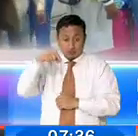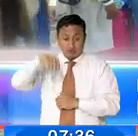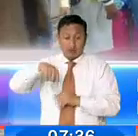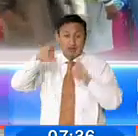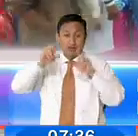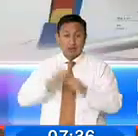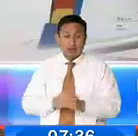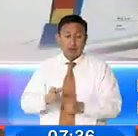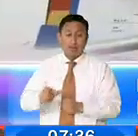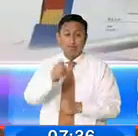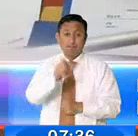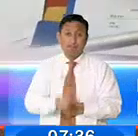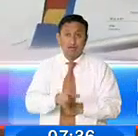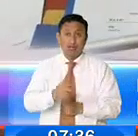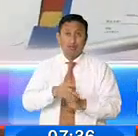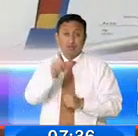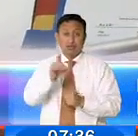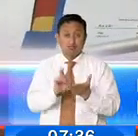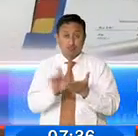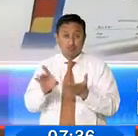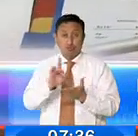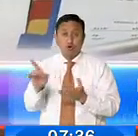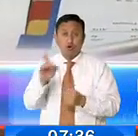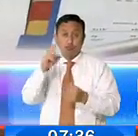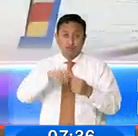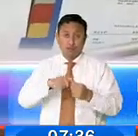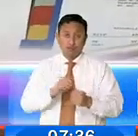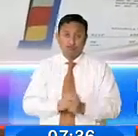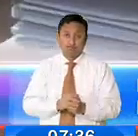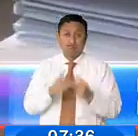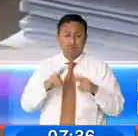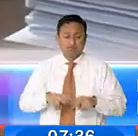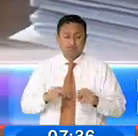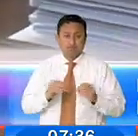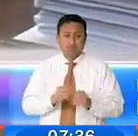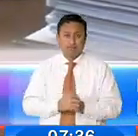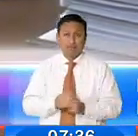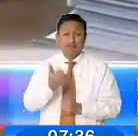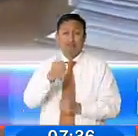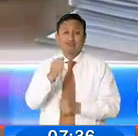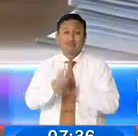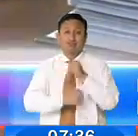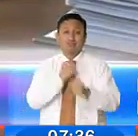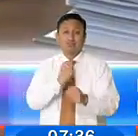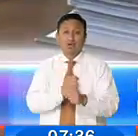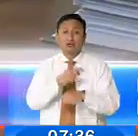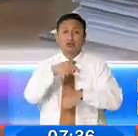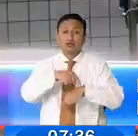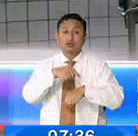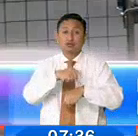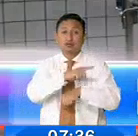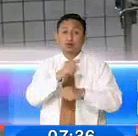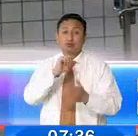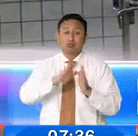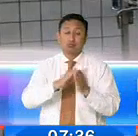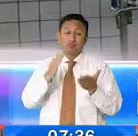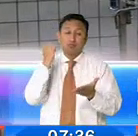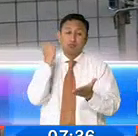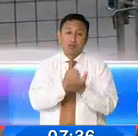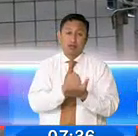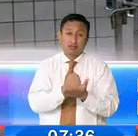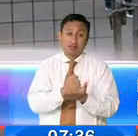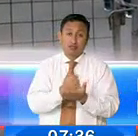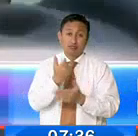de naturalización y deportación. También se incluye la ampliación a 10 años del tiempo de vigencia del pasaporte como